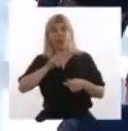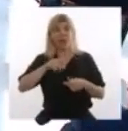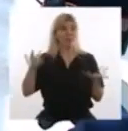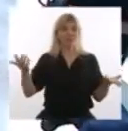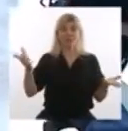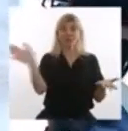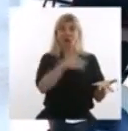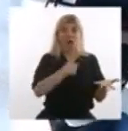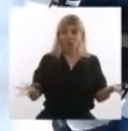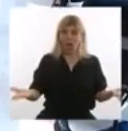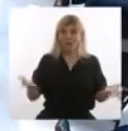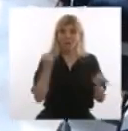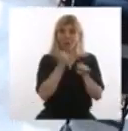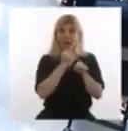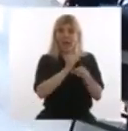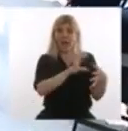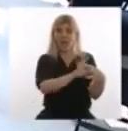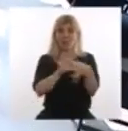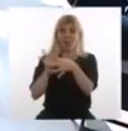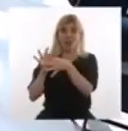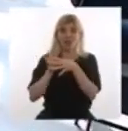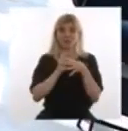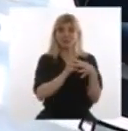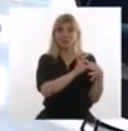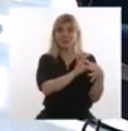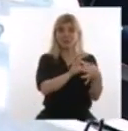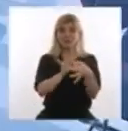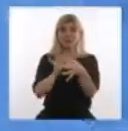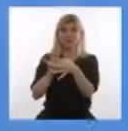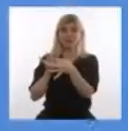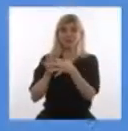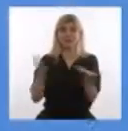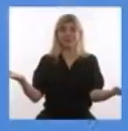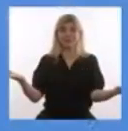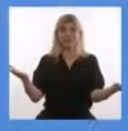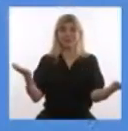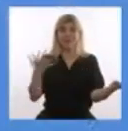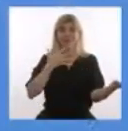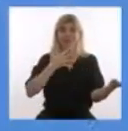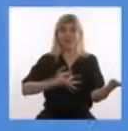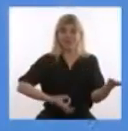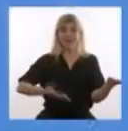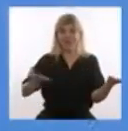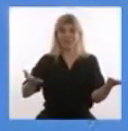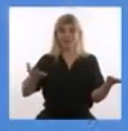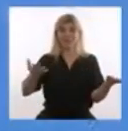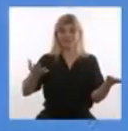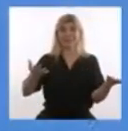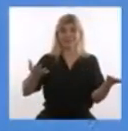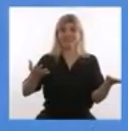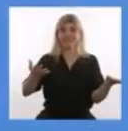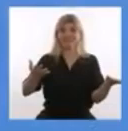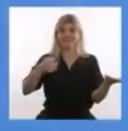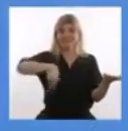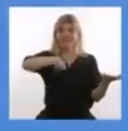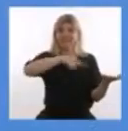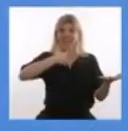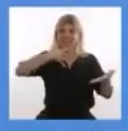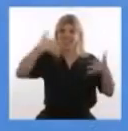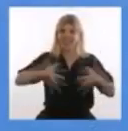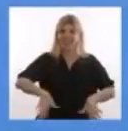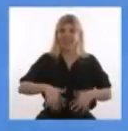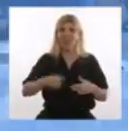mancomunadamente, en verdad hemos entendido el desafío que teníamos por delante